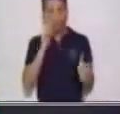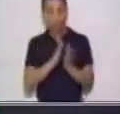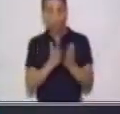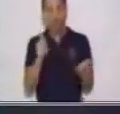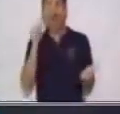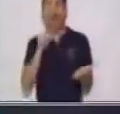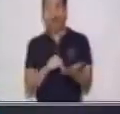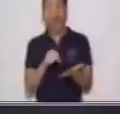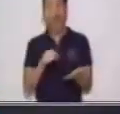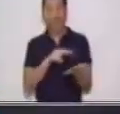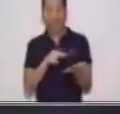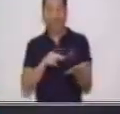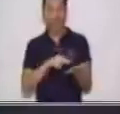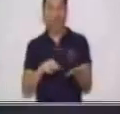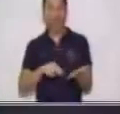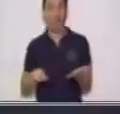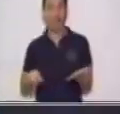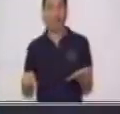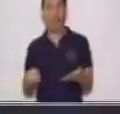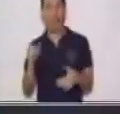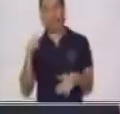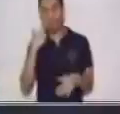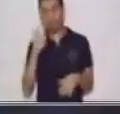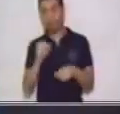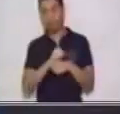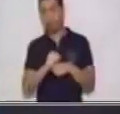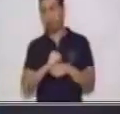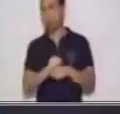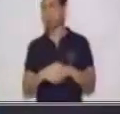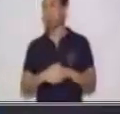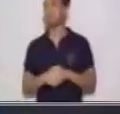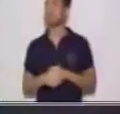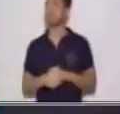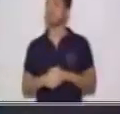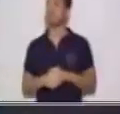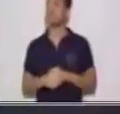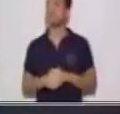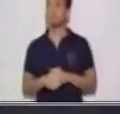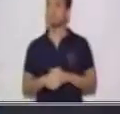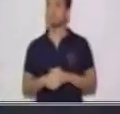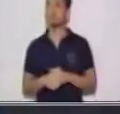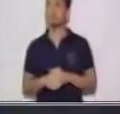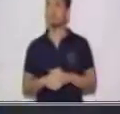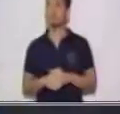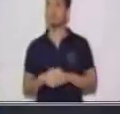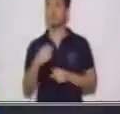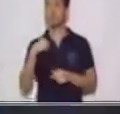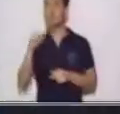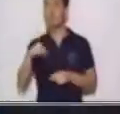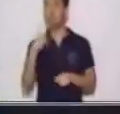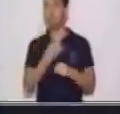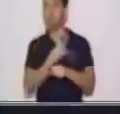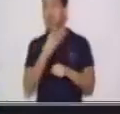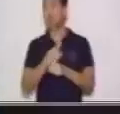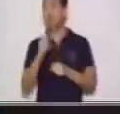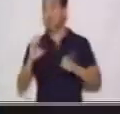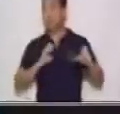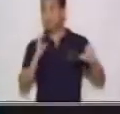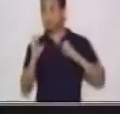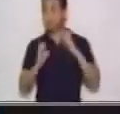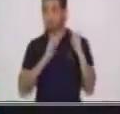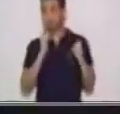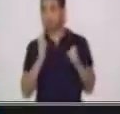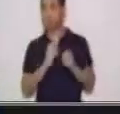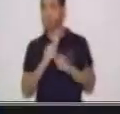Vamos ahora a ejercitarnos. ¿Estamos listos? Bien. Como vamos a utilizar nuestras emociones,